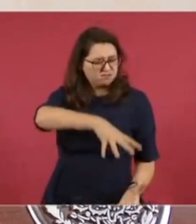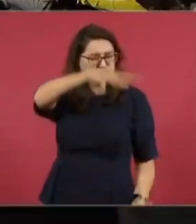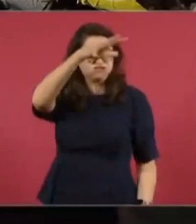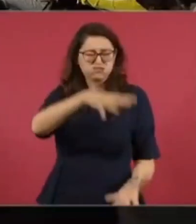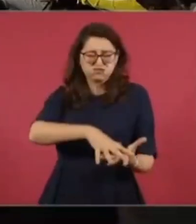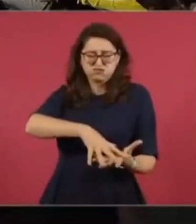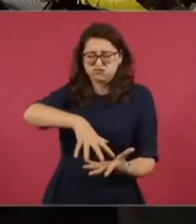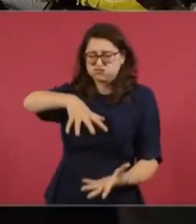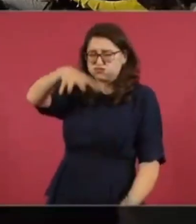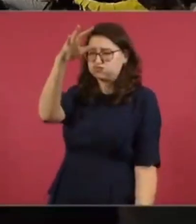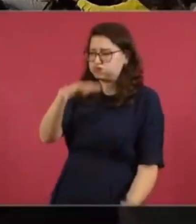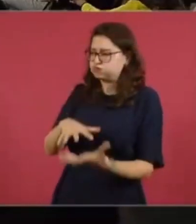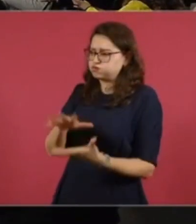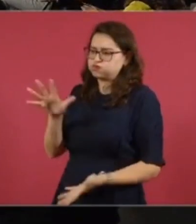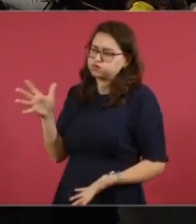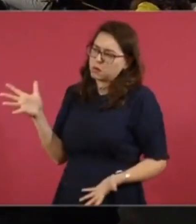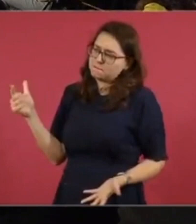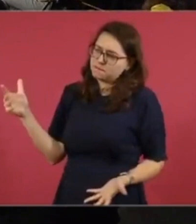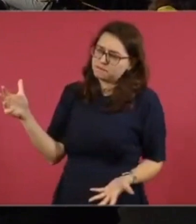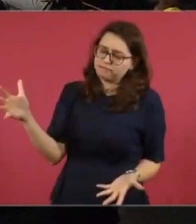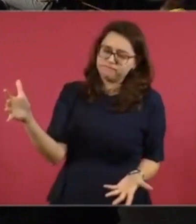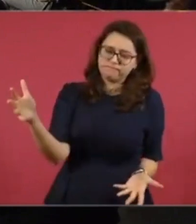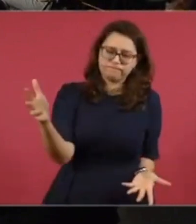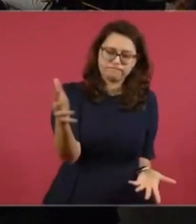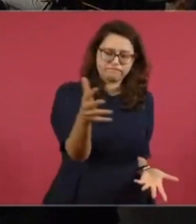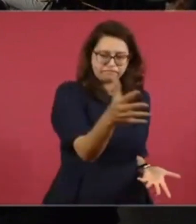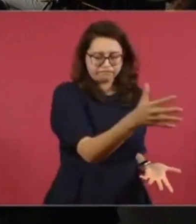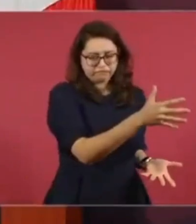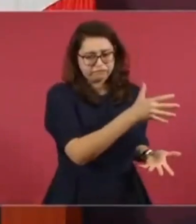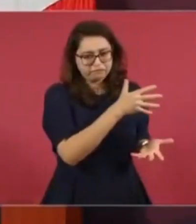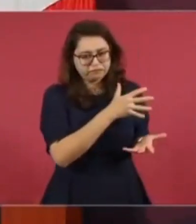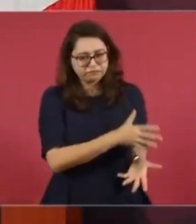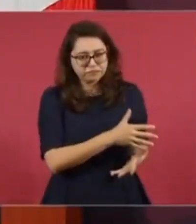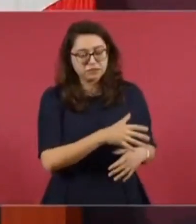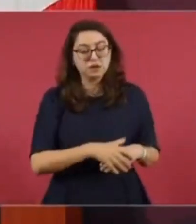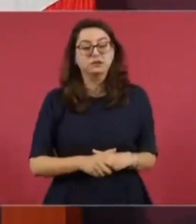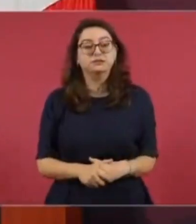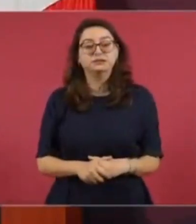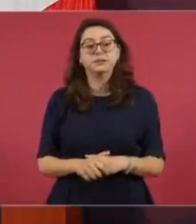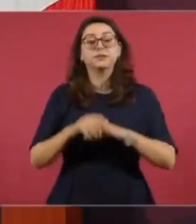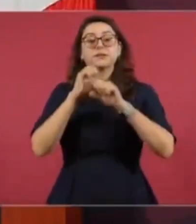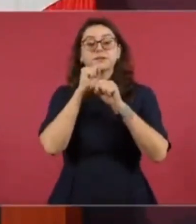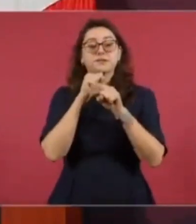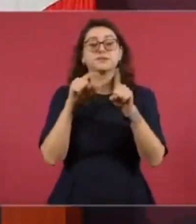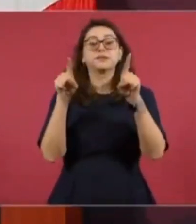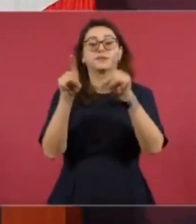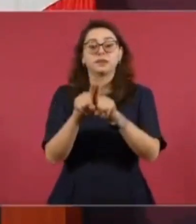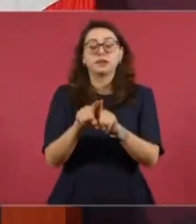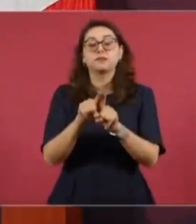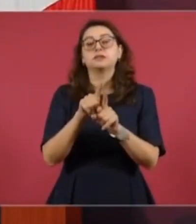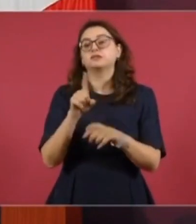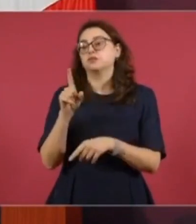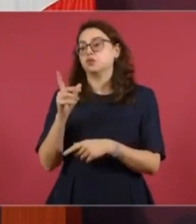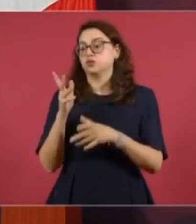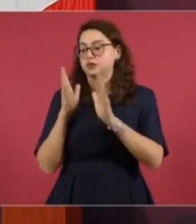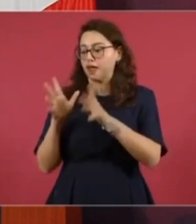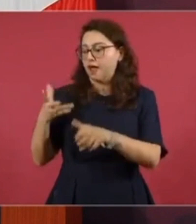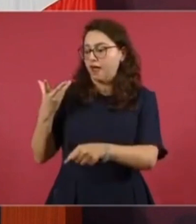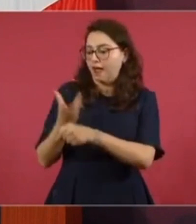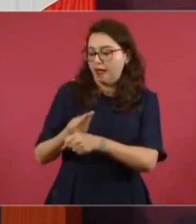ya el restablecimiento de servicios de agua,